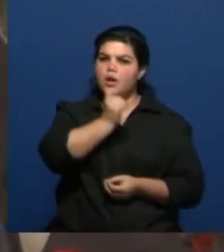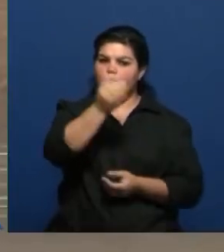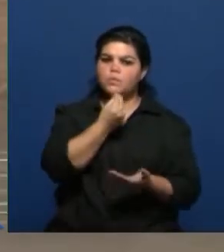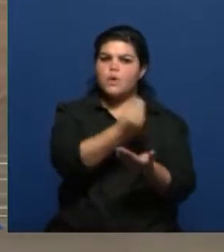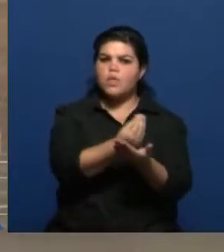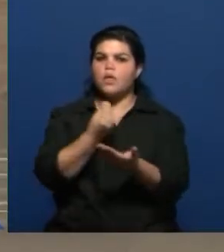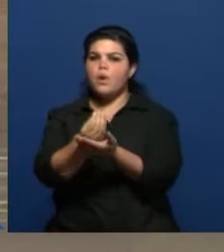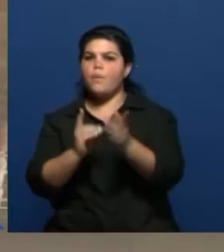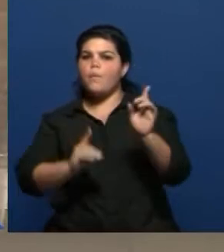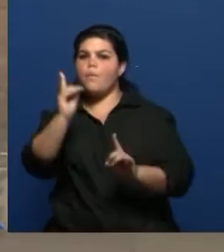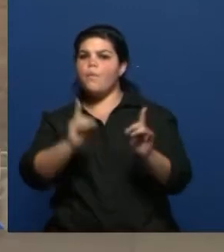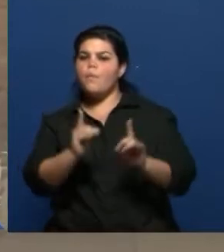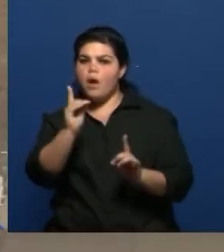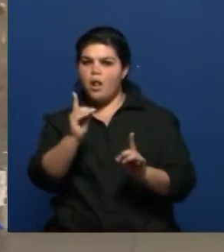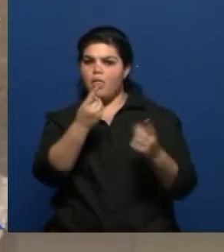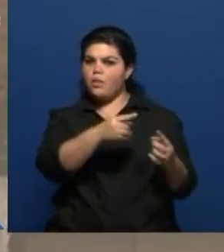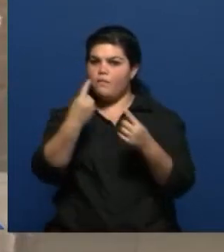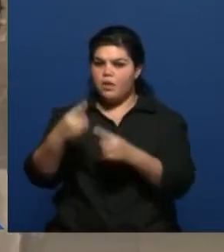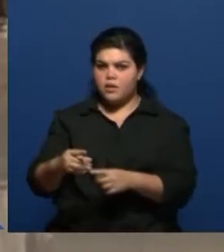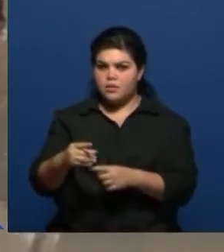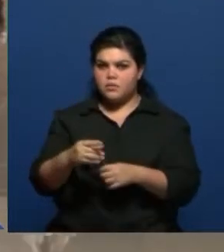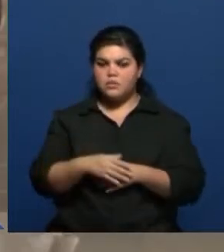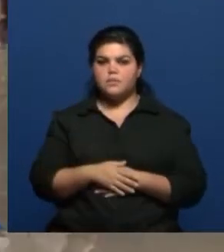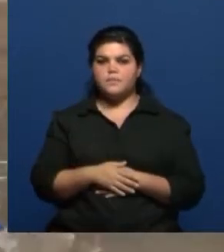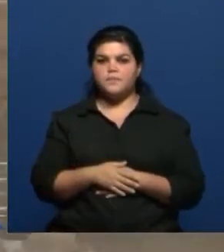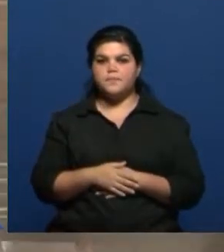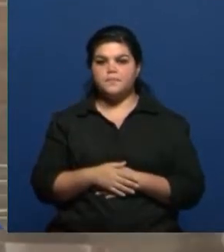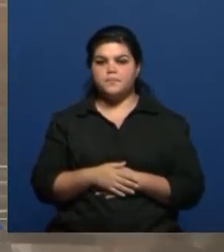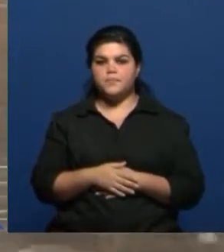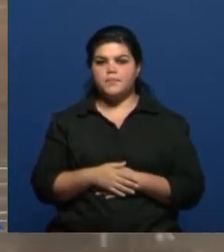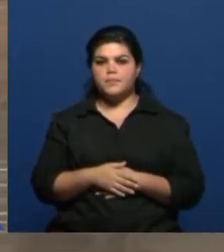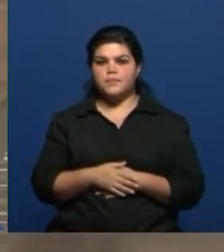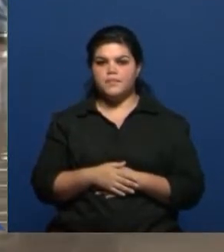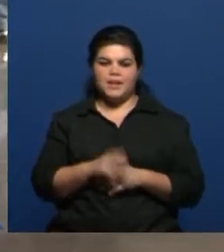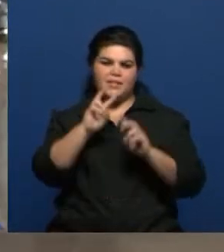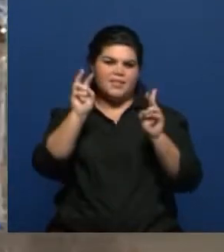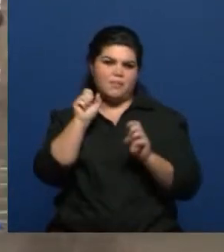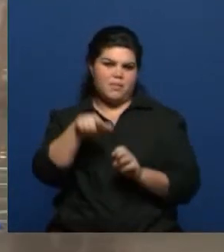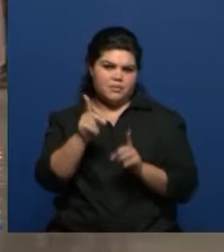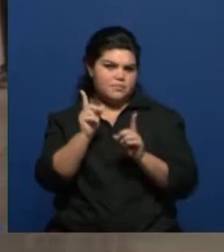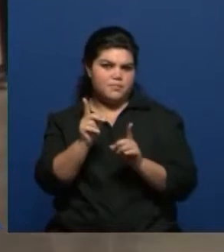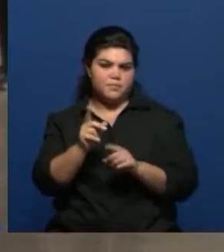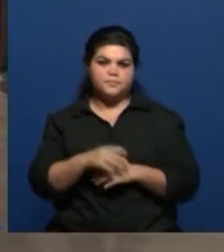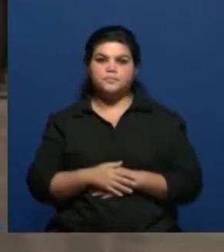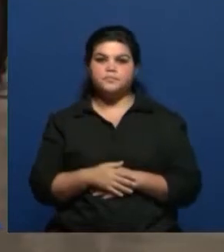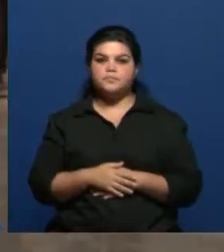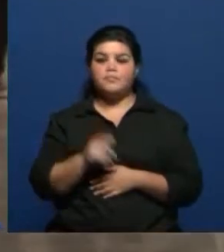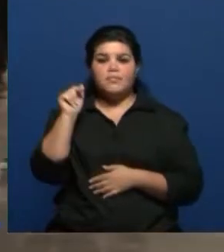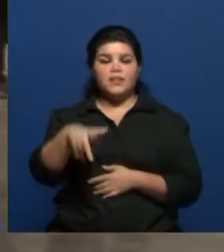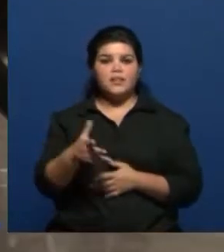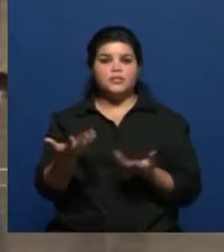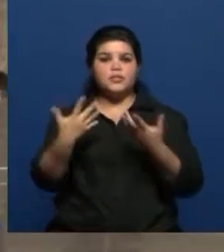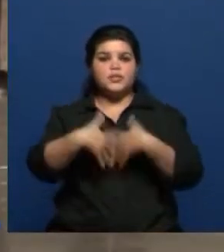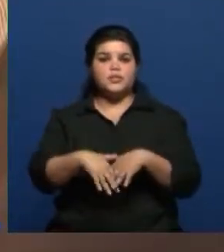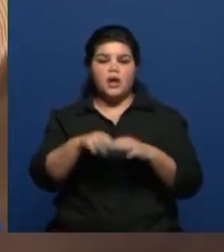dirigencias. En el sentido de que le vaya mal al gobierno. Y si eso lo ata a la paritaria